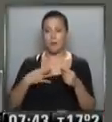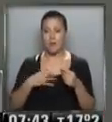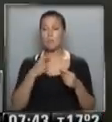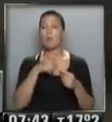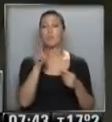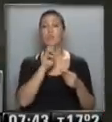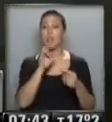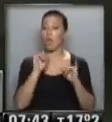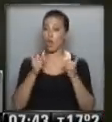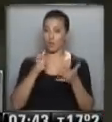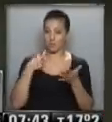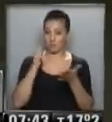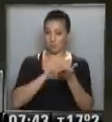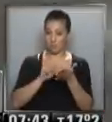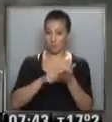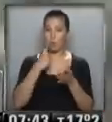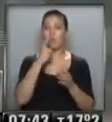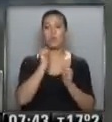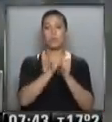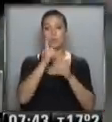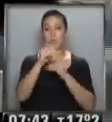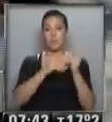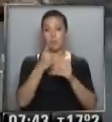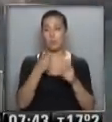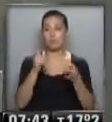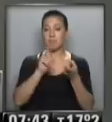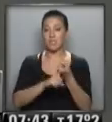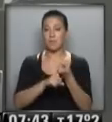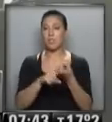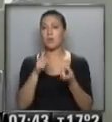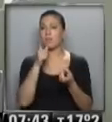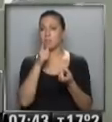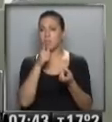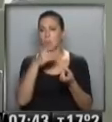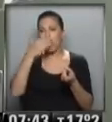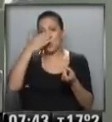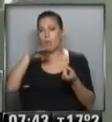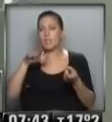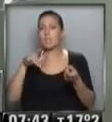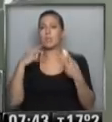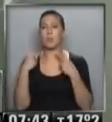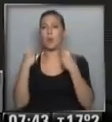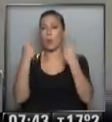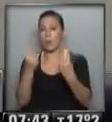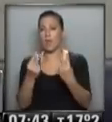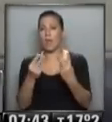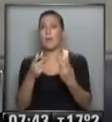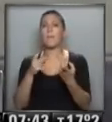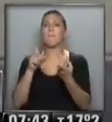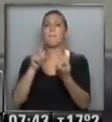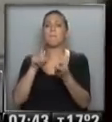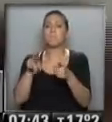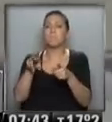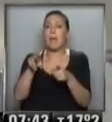Bueno, esta joven directora acompaña a una familia, a un matrimonio, que parece que está encarando el último viaje. Una pareja que no llega a los